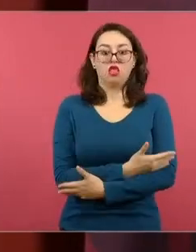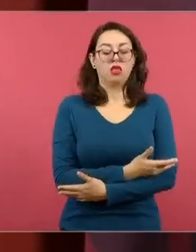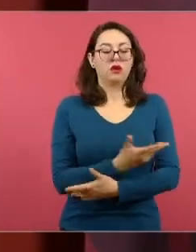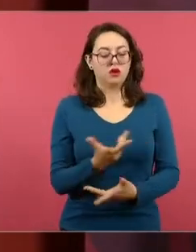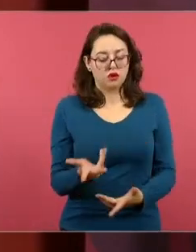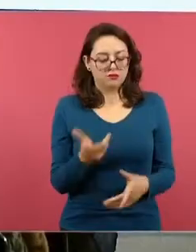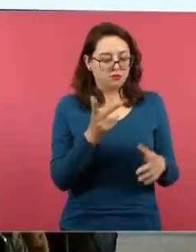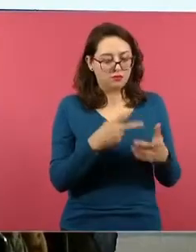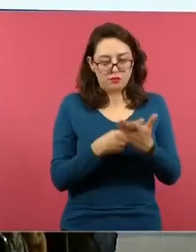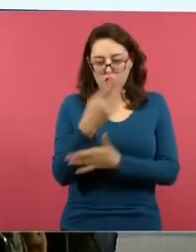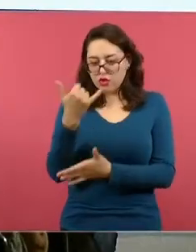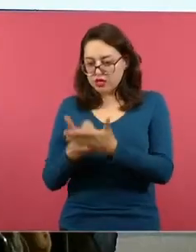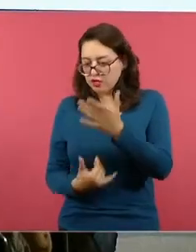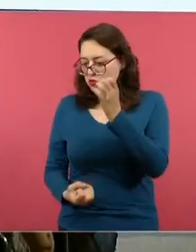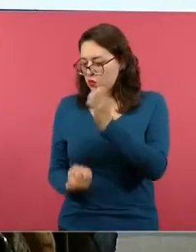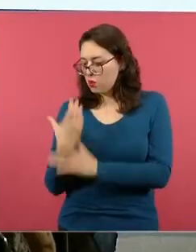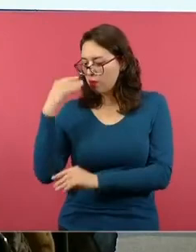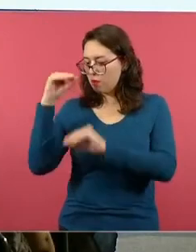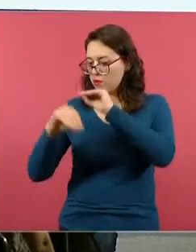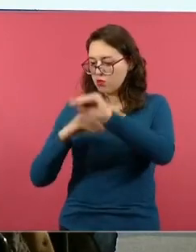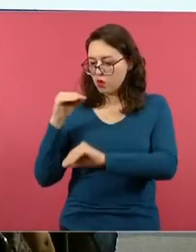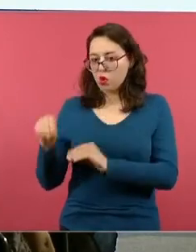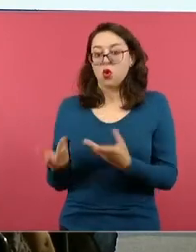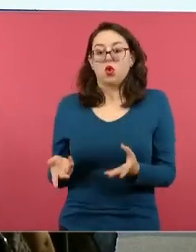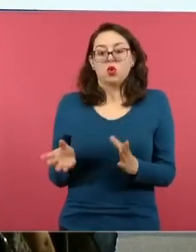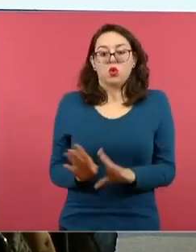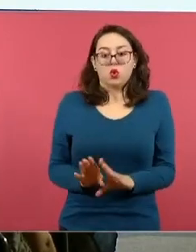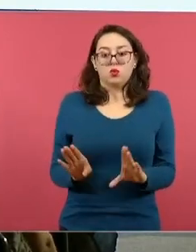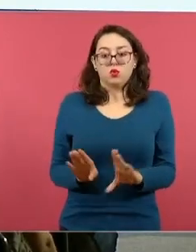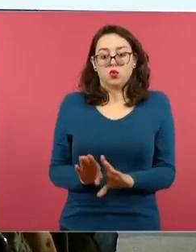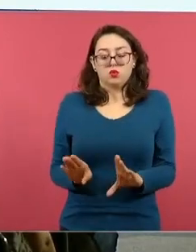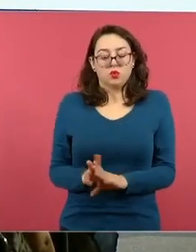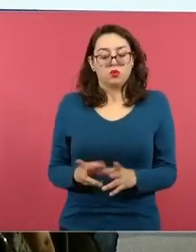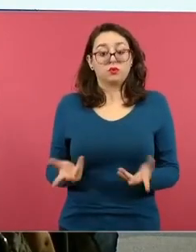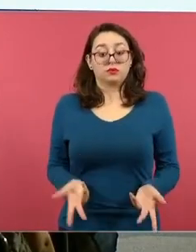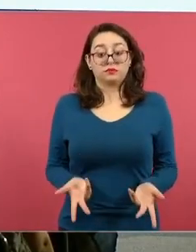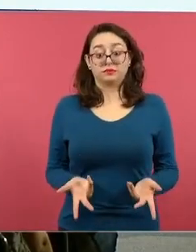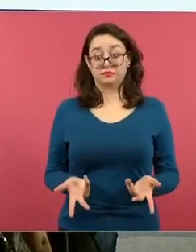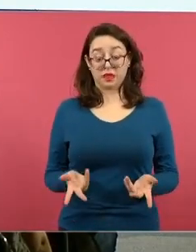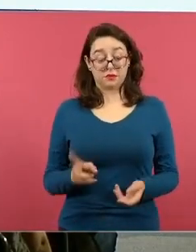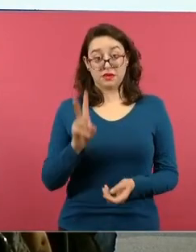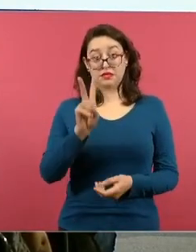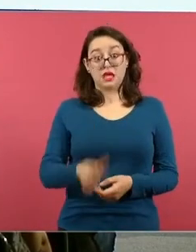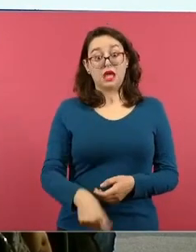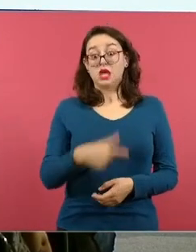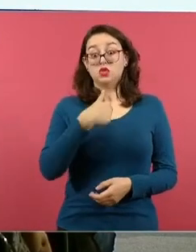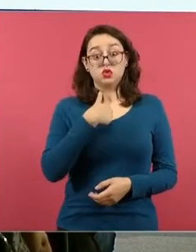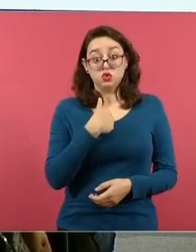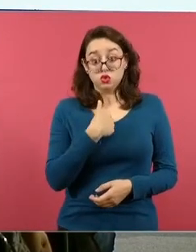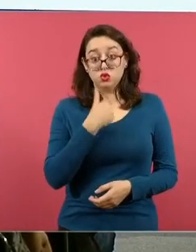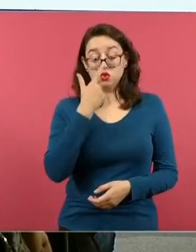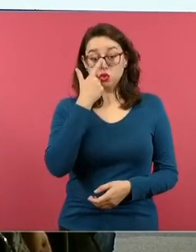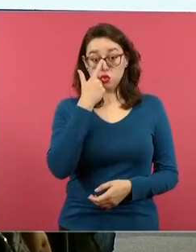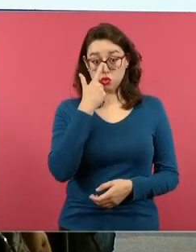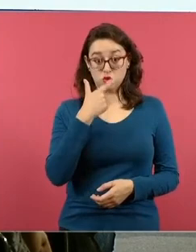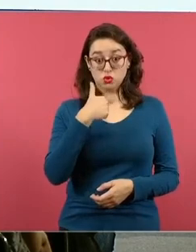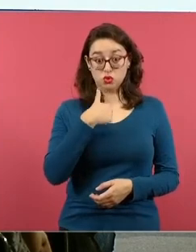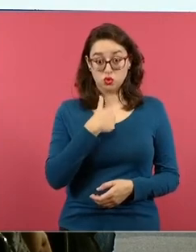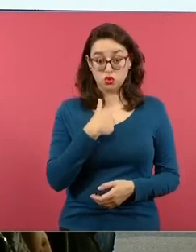realizar estos proyectos, en mi caso, yo no sabía realizar proyectos STEM,